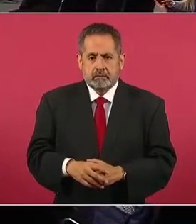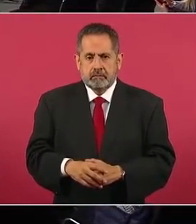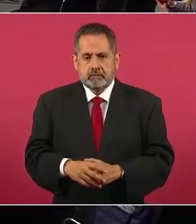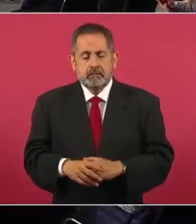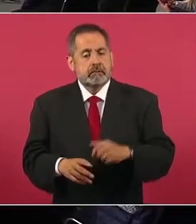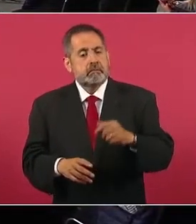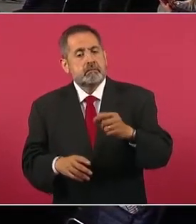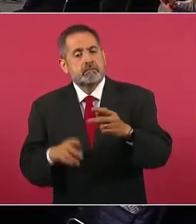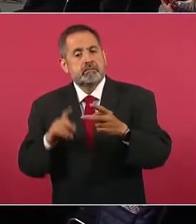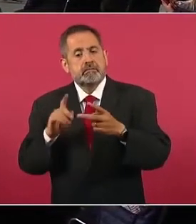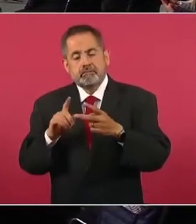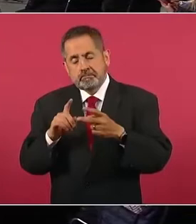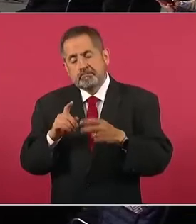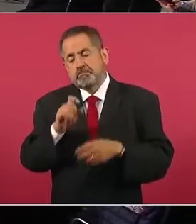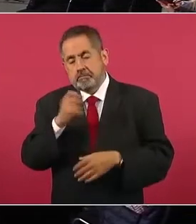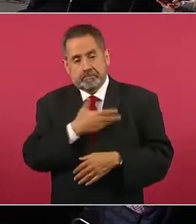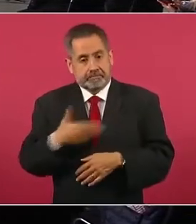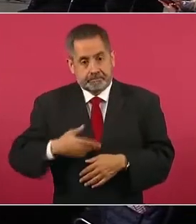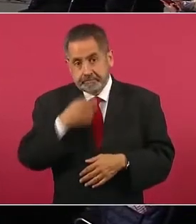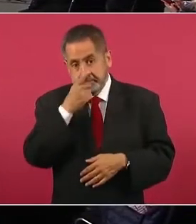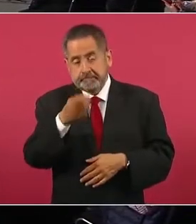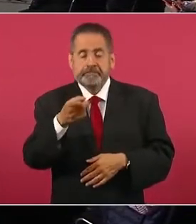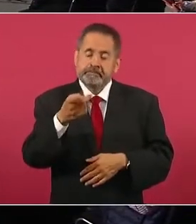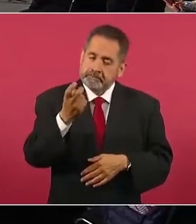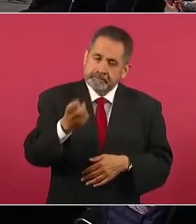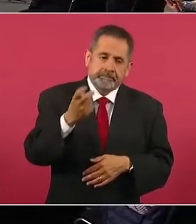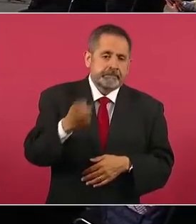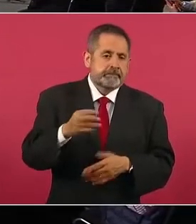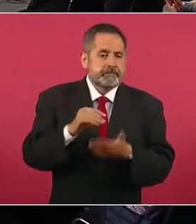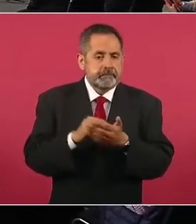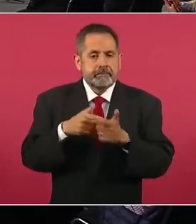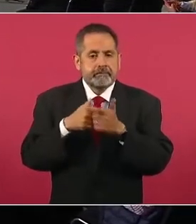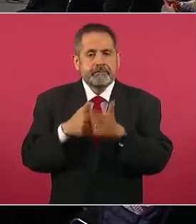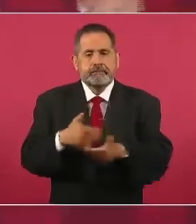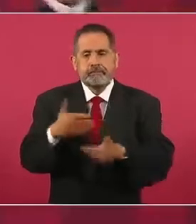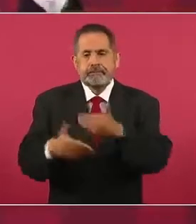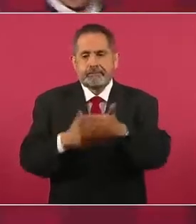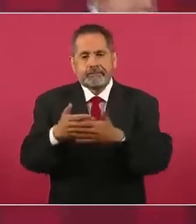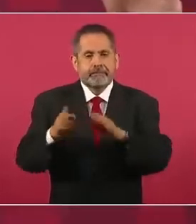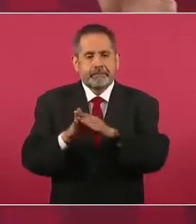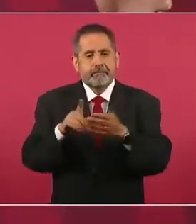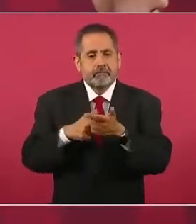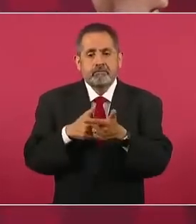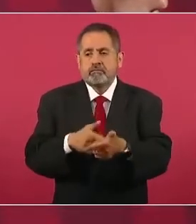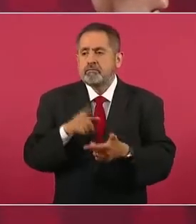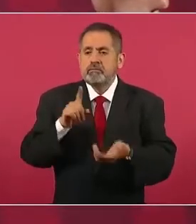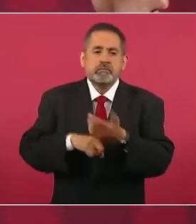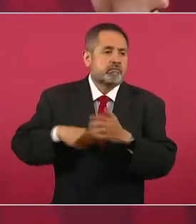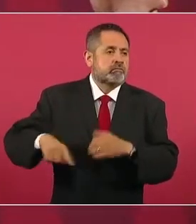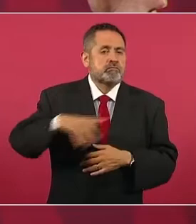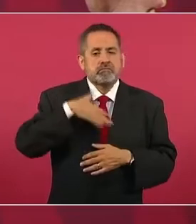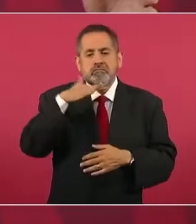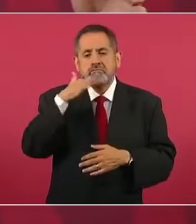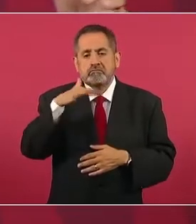Eso les permitía mantener el régimen de corrupción